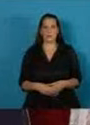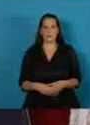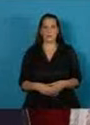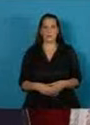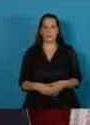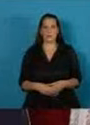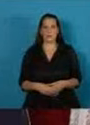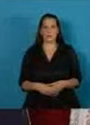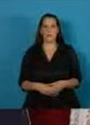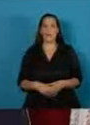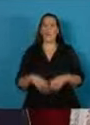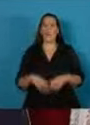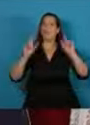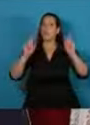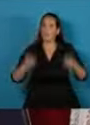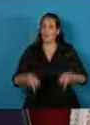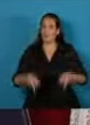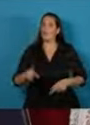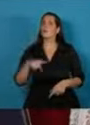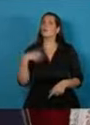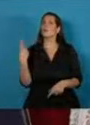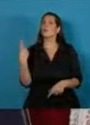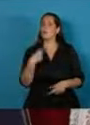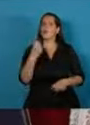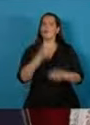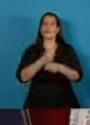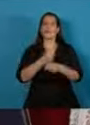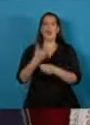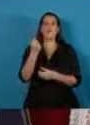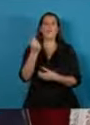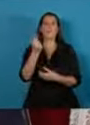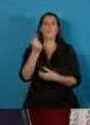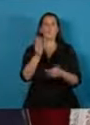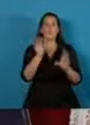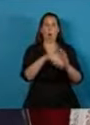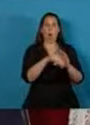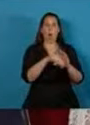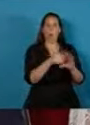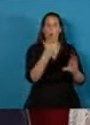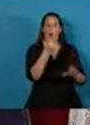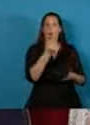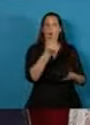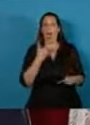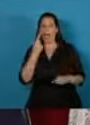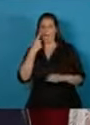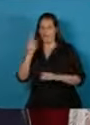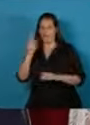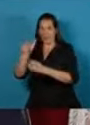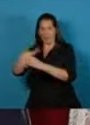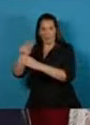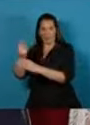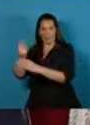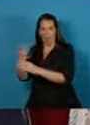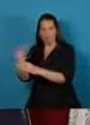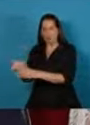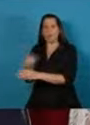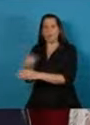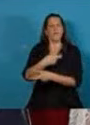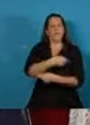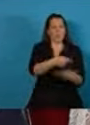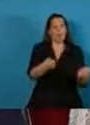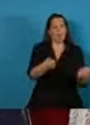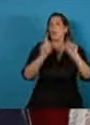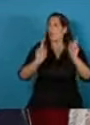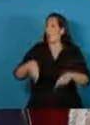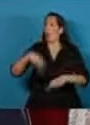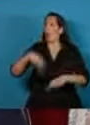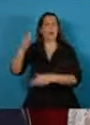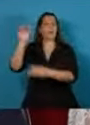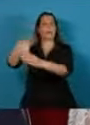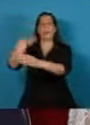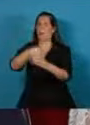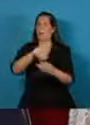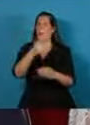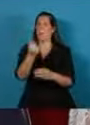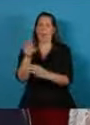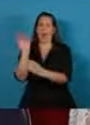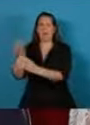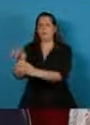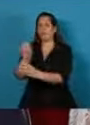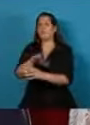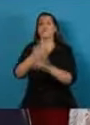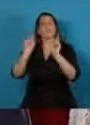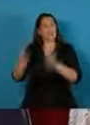Lo mismo que vamos a hacer con los fondos reservados de la AFI lo vamos a hacer con el resto de los fondos reservados que el actual